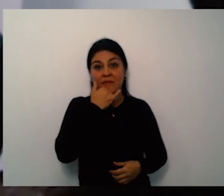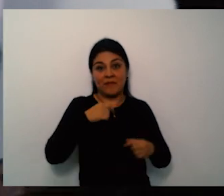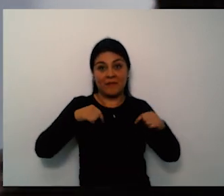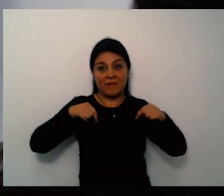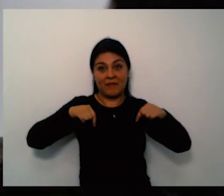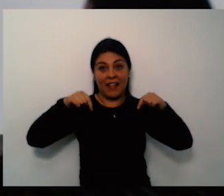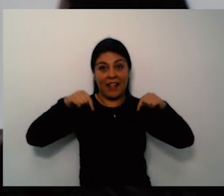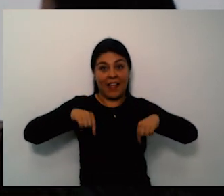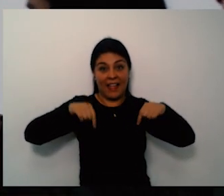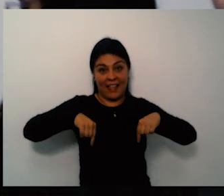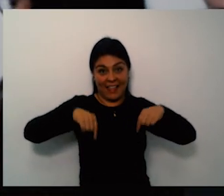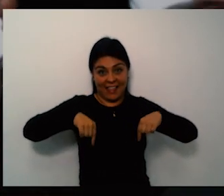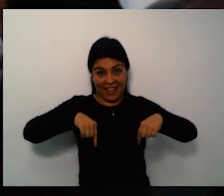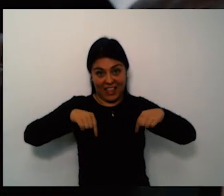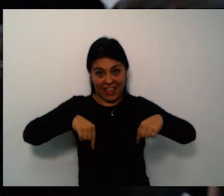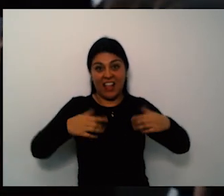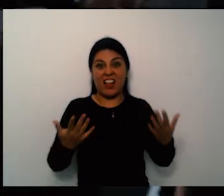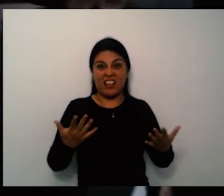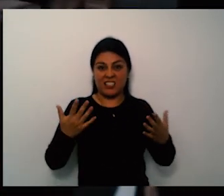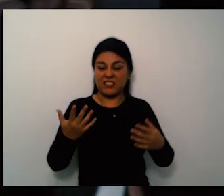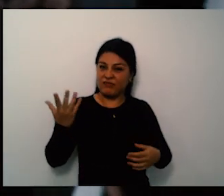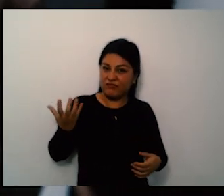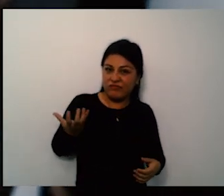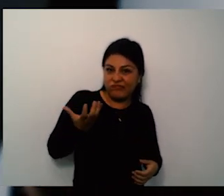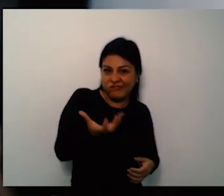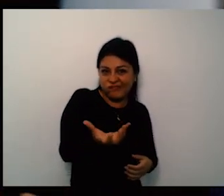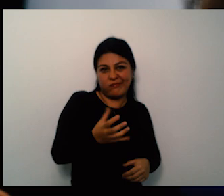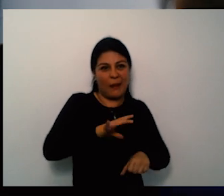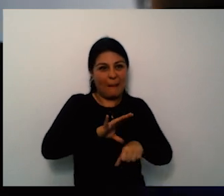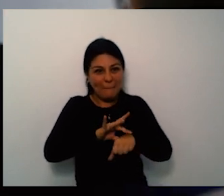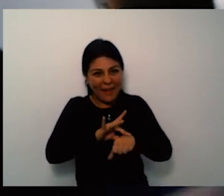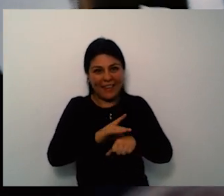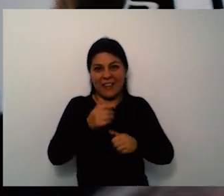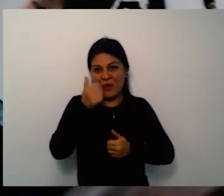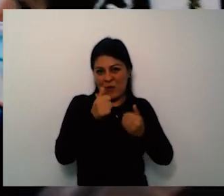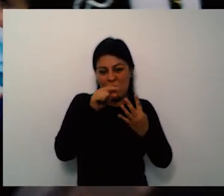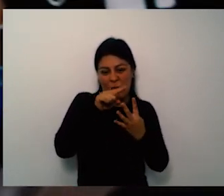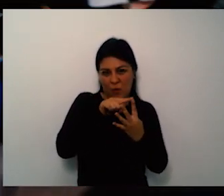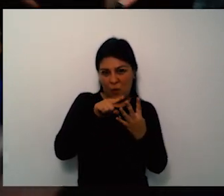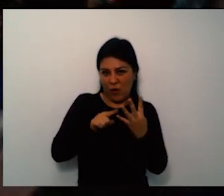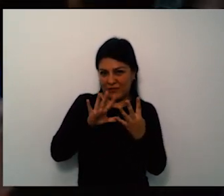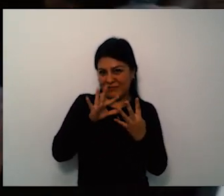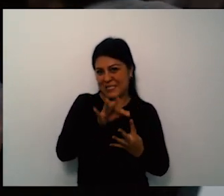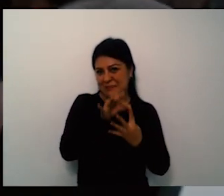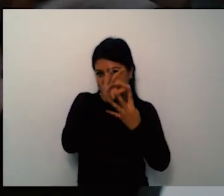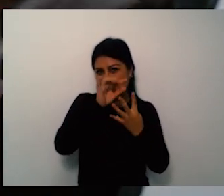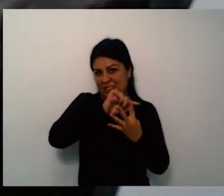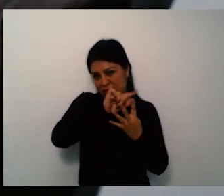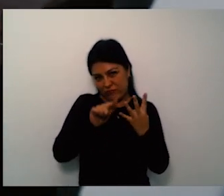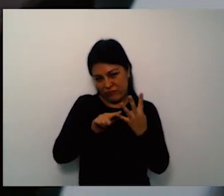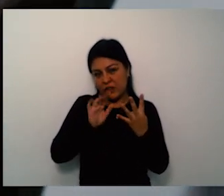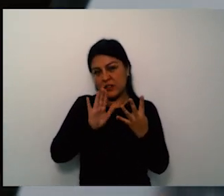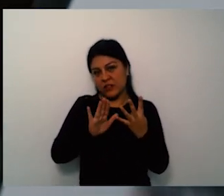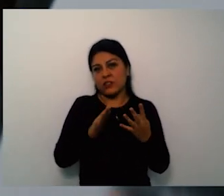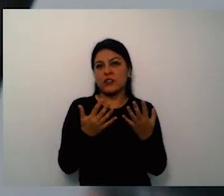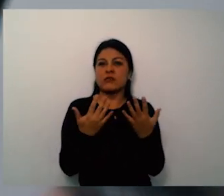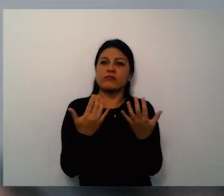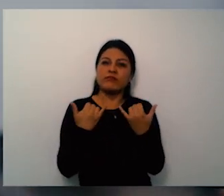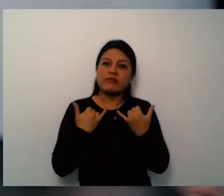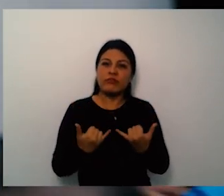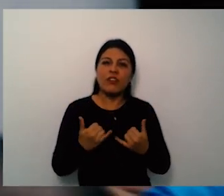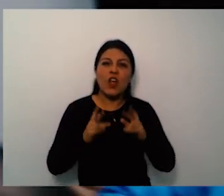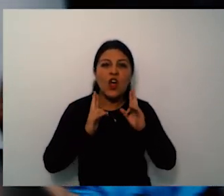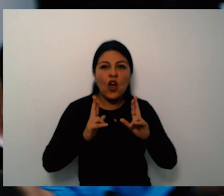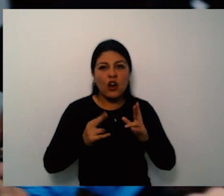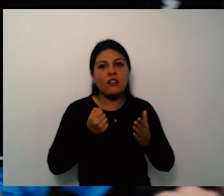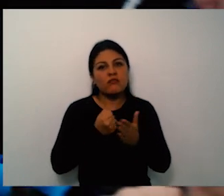manejo de esas terapias alternativas